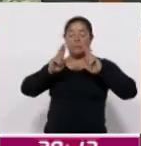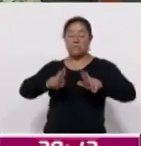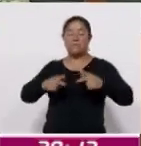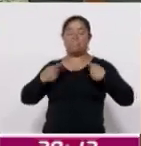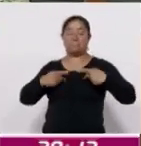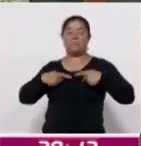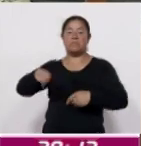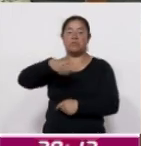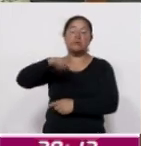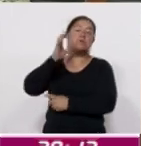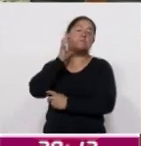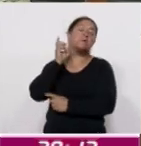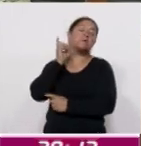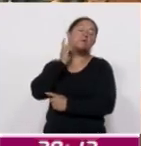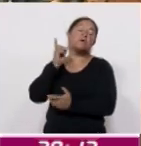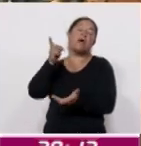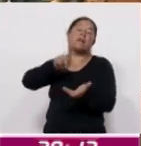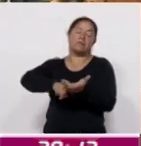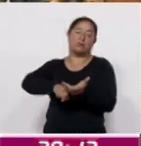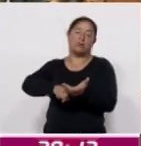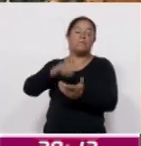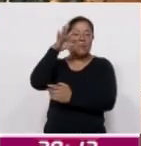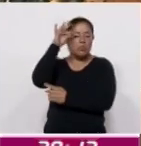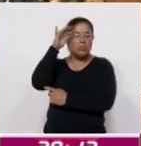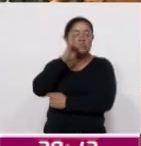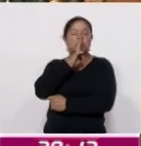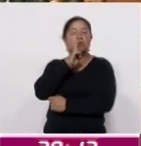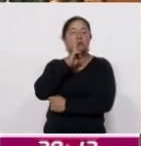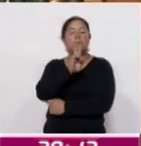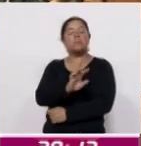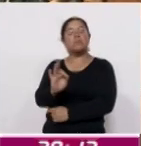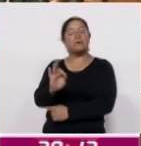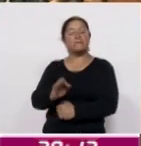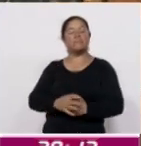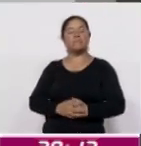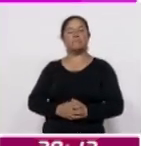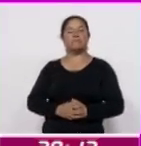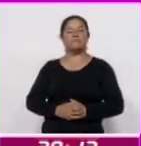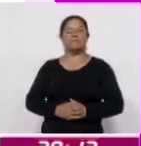ciudadana en el Congreso del Estado. Para Coracyt Noticias, Victoria Flores.